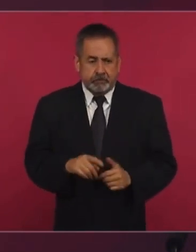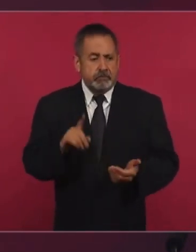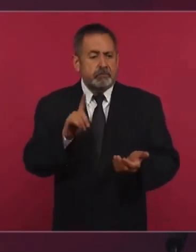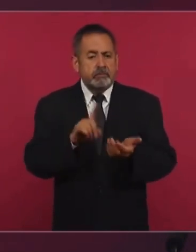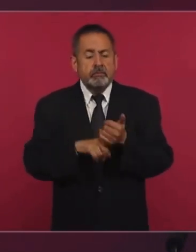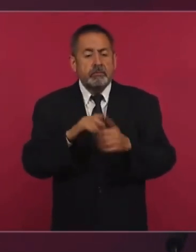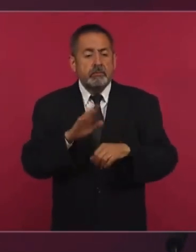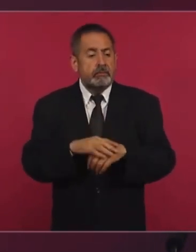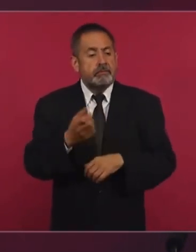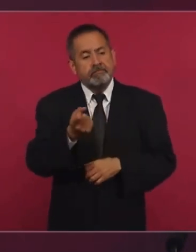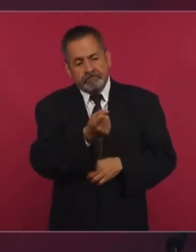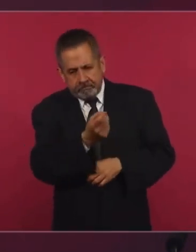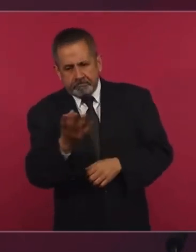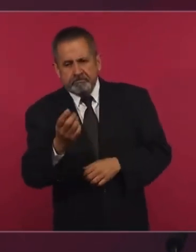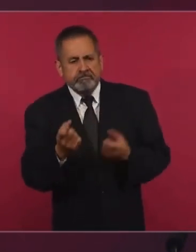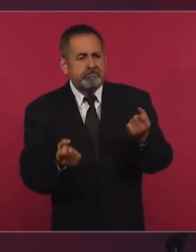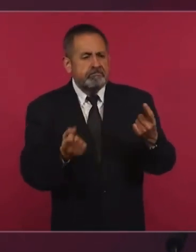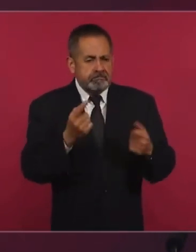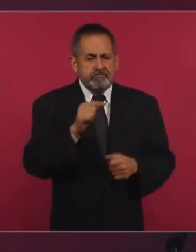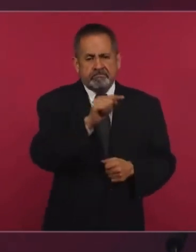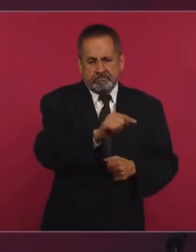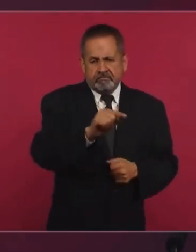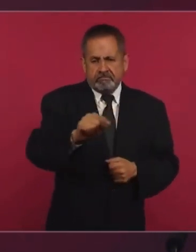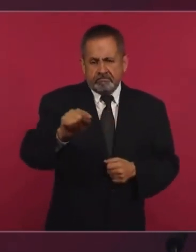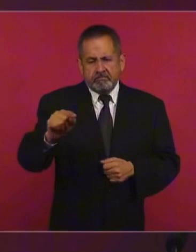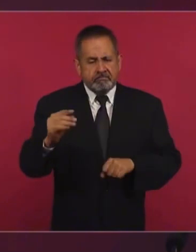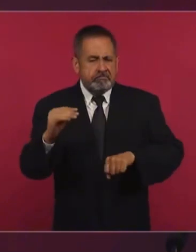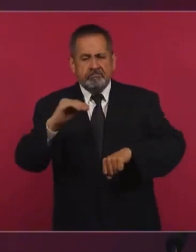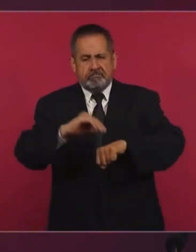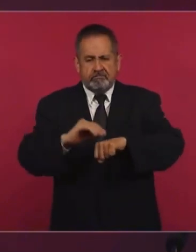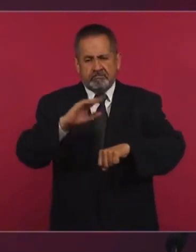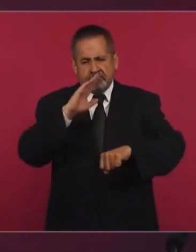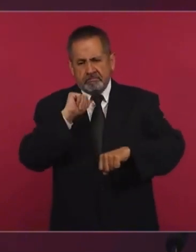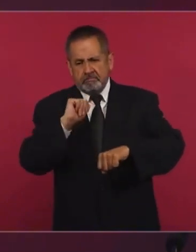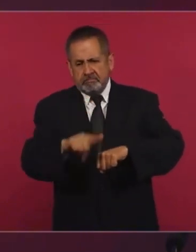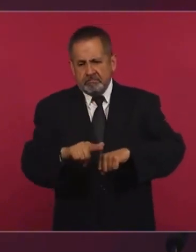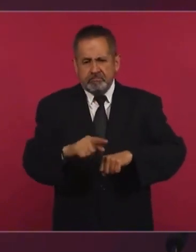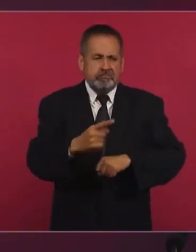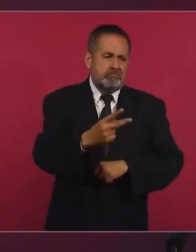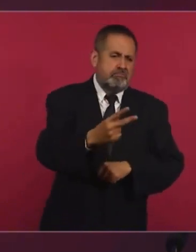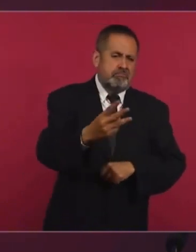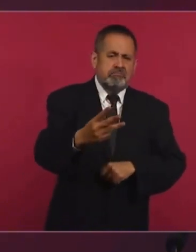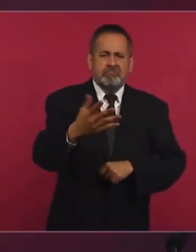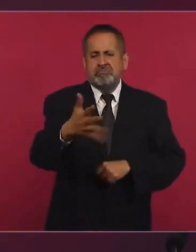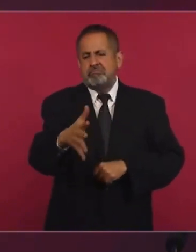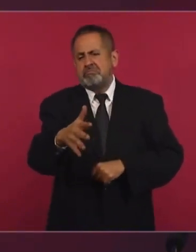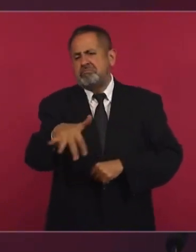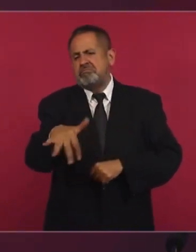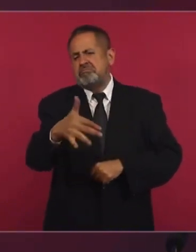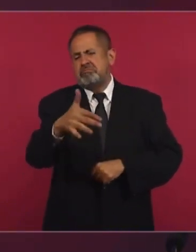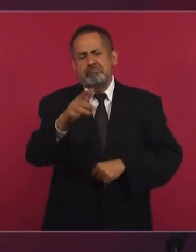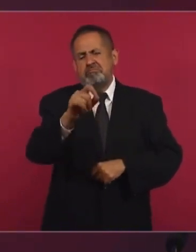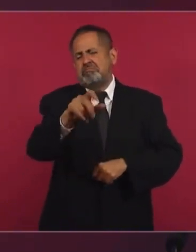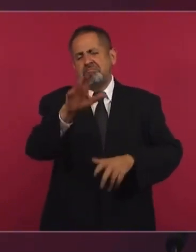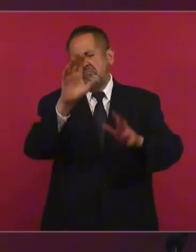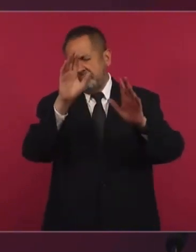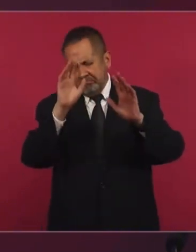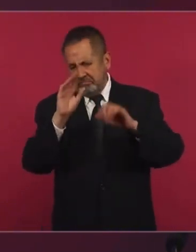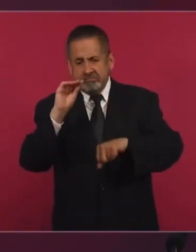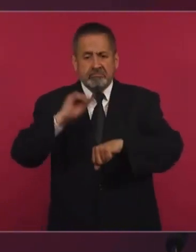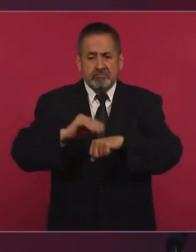comportamiento de uno, dos, cinco, diez, quince, veinte,